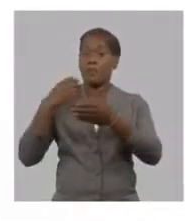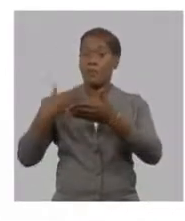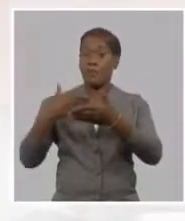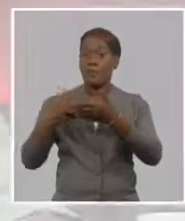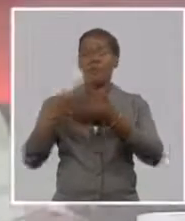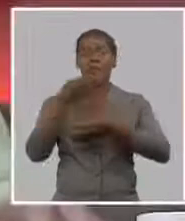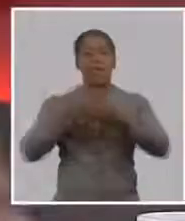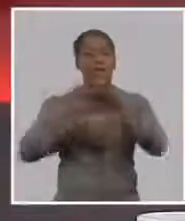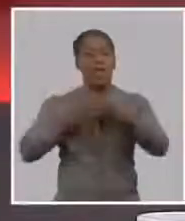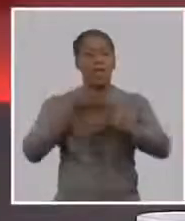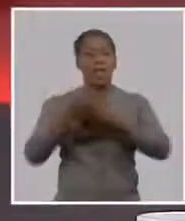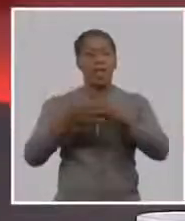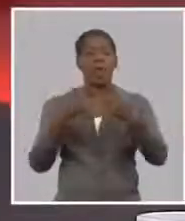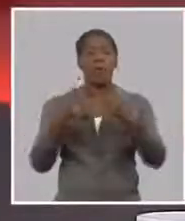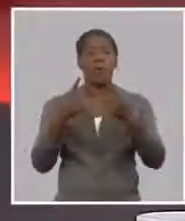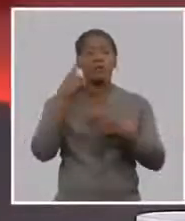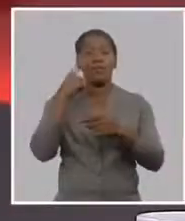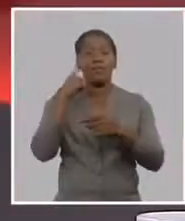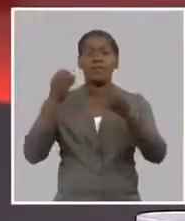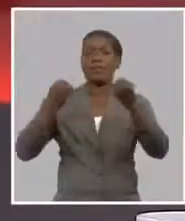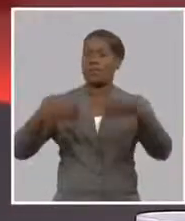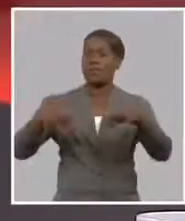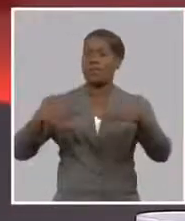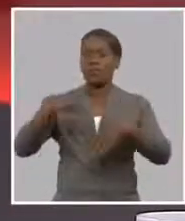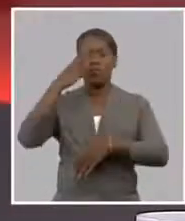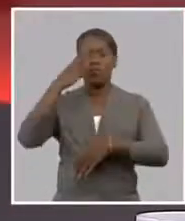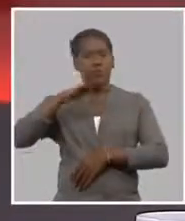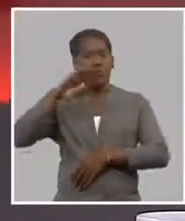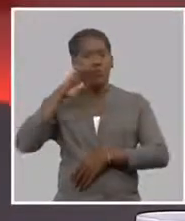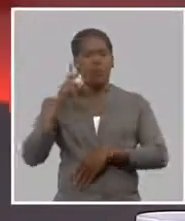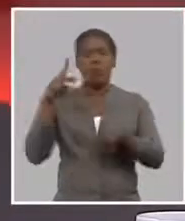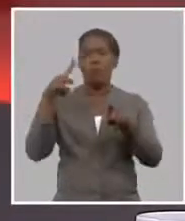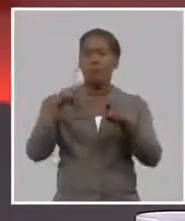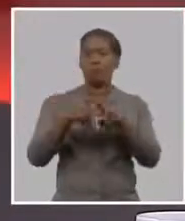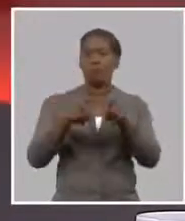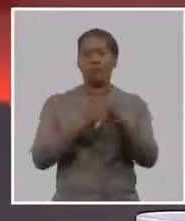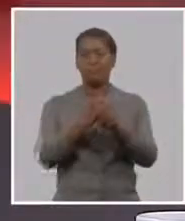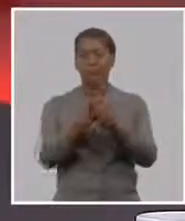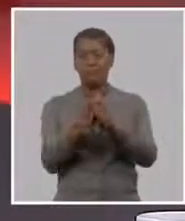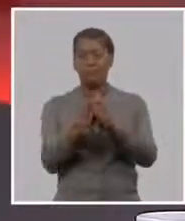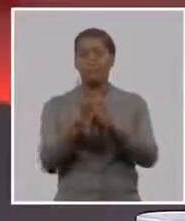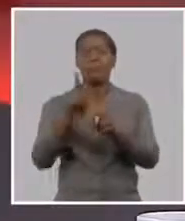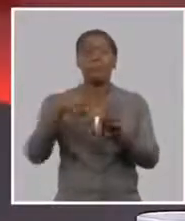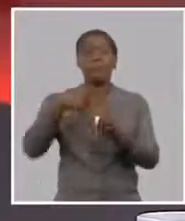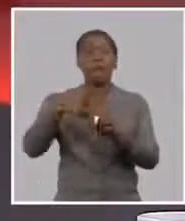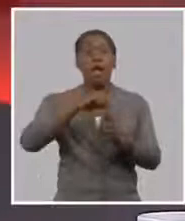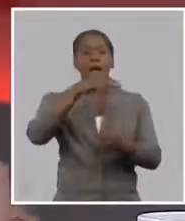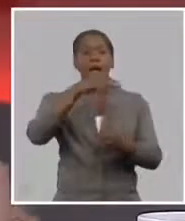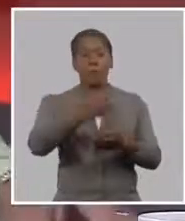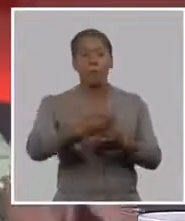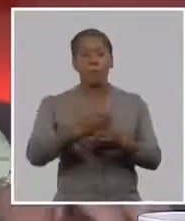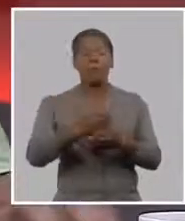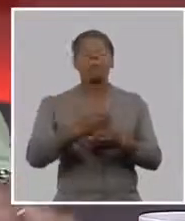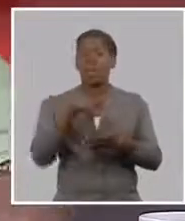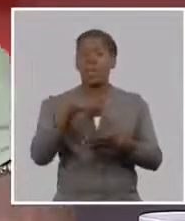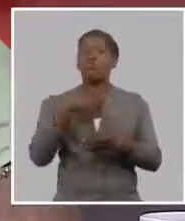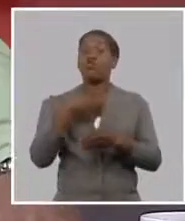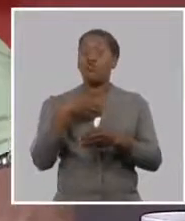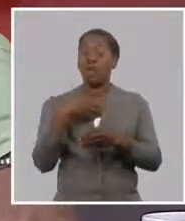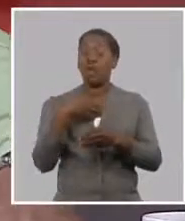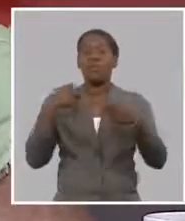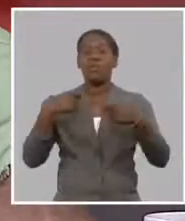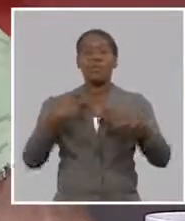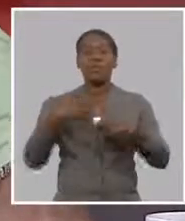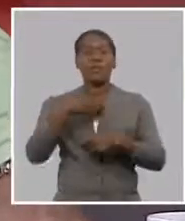que todos conocemos grabadas por la crisis el bloqueo y la pandemia a partir de ahí el seguro ha propuesto